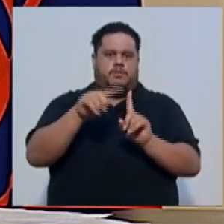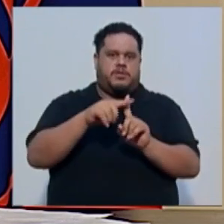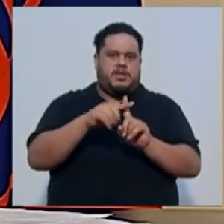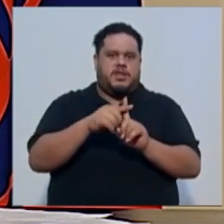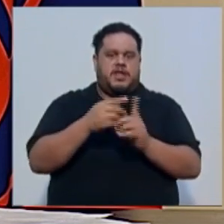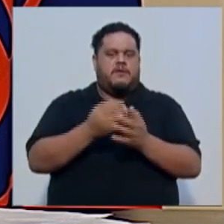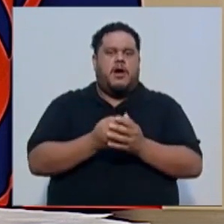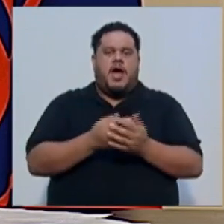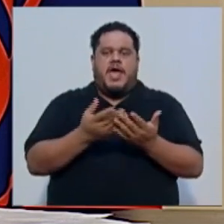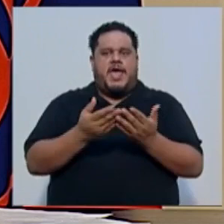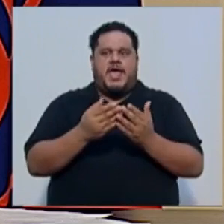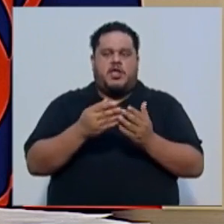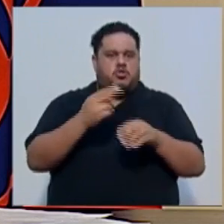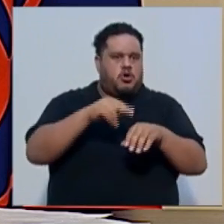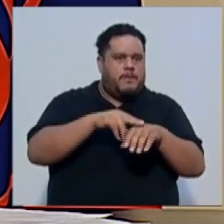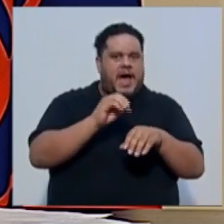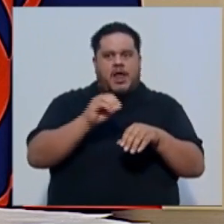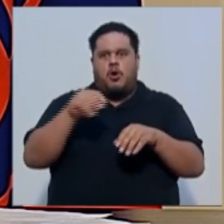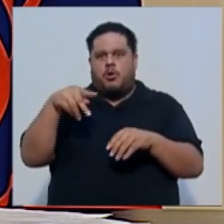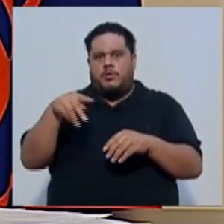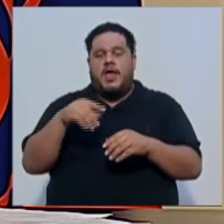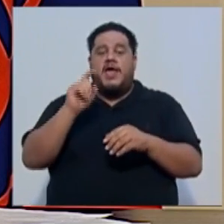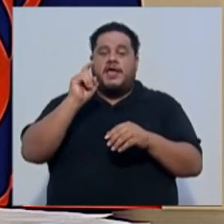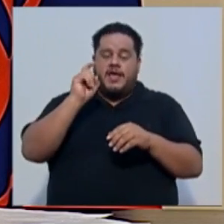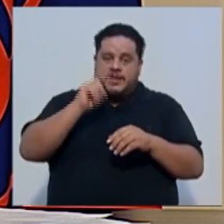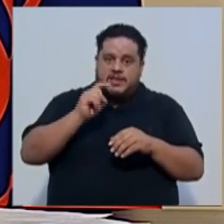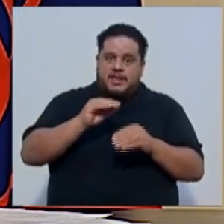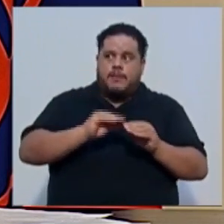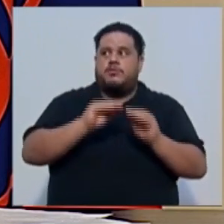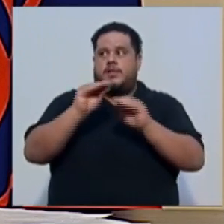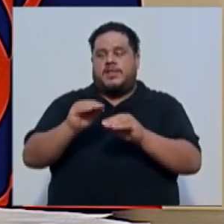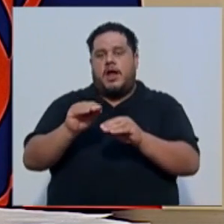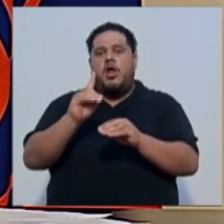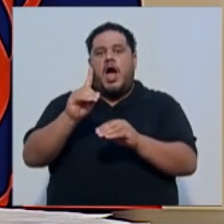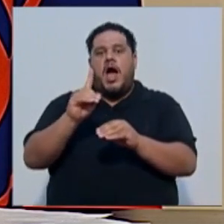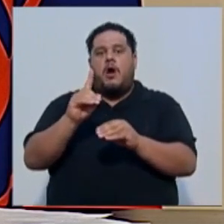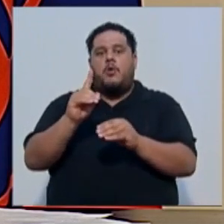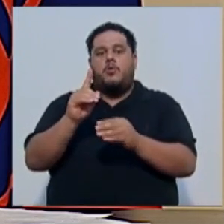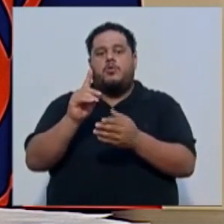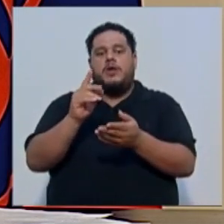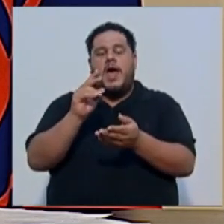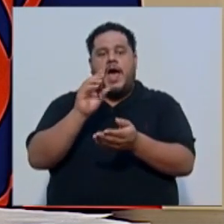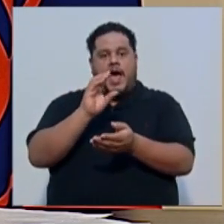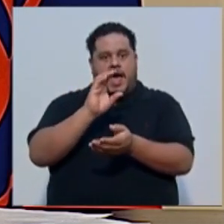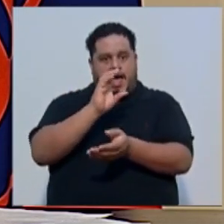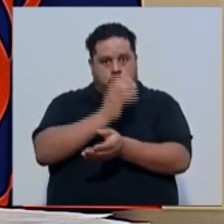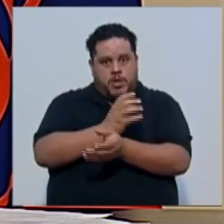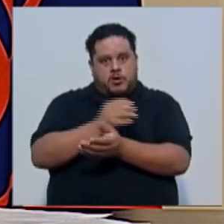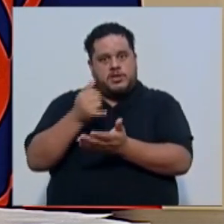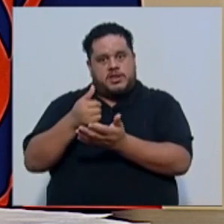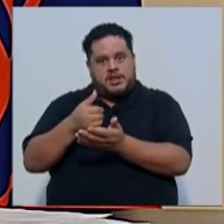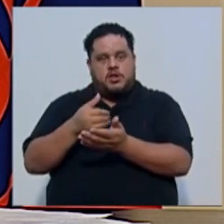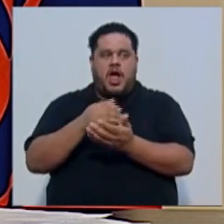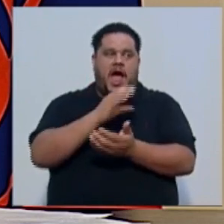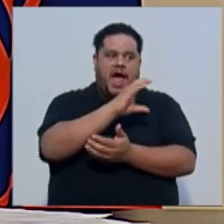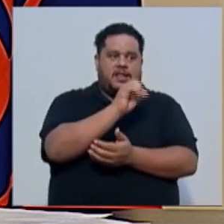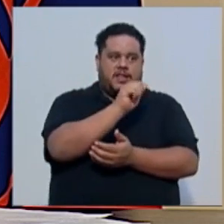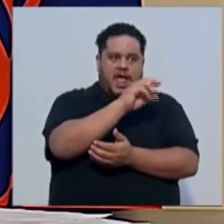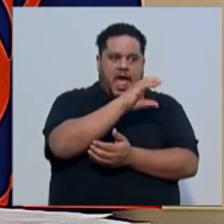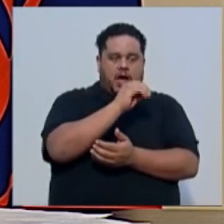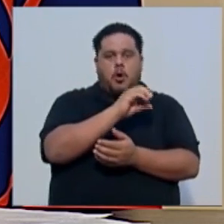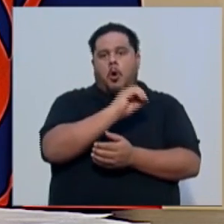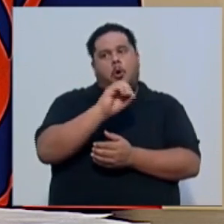moderado o crítico que necesitamos trasladar a una unidad de cuidados intensivos o al CEACO o incluso a cualquier otro hospital